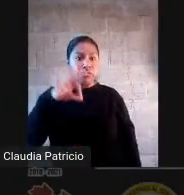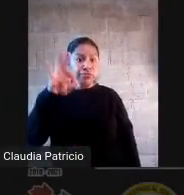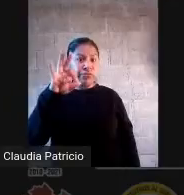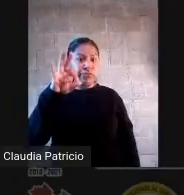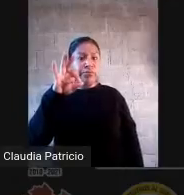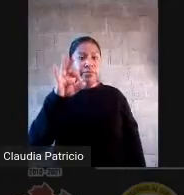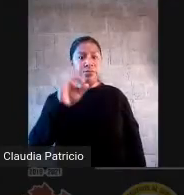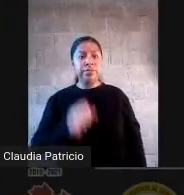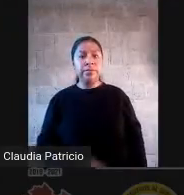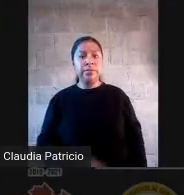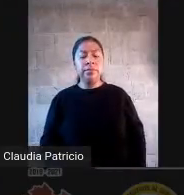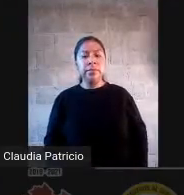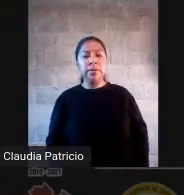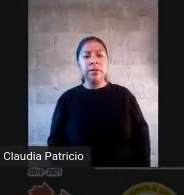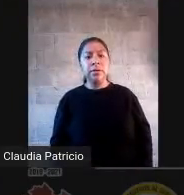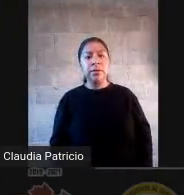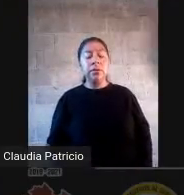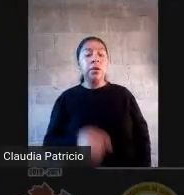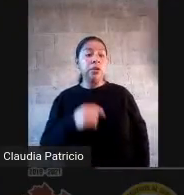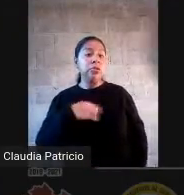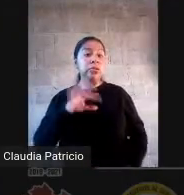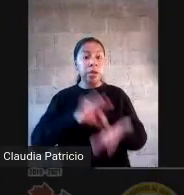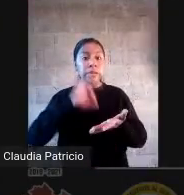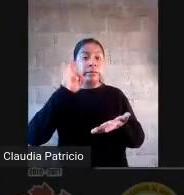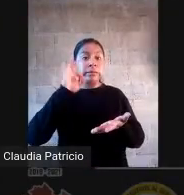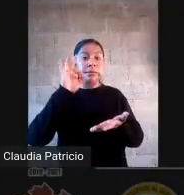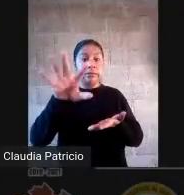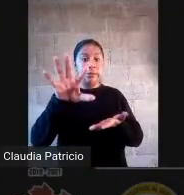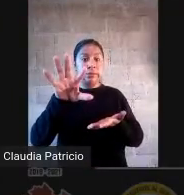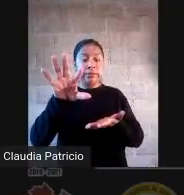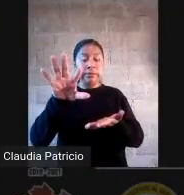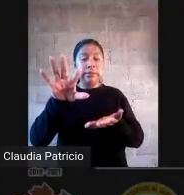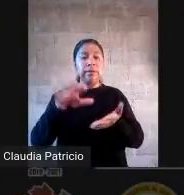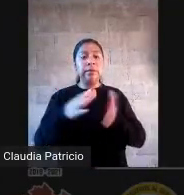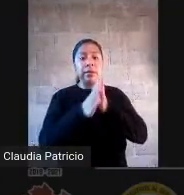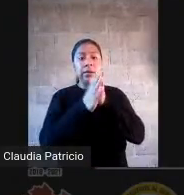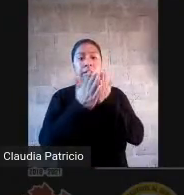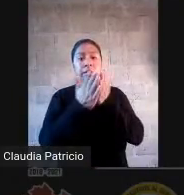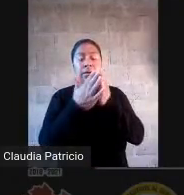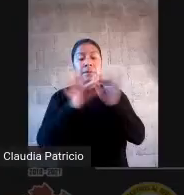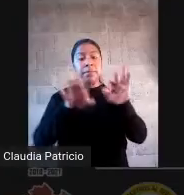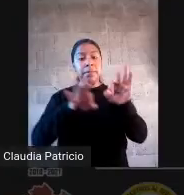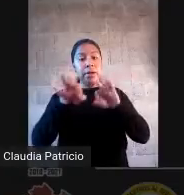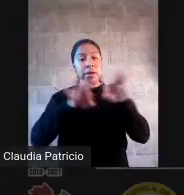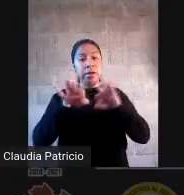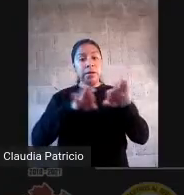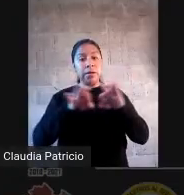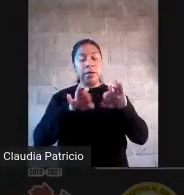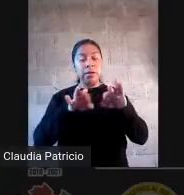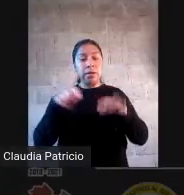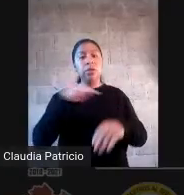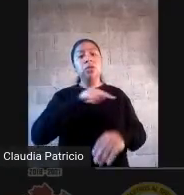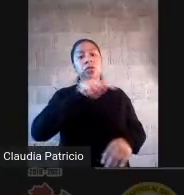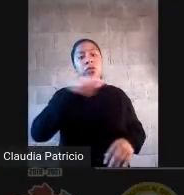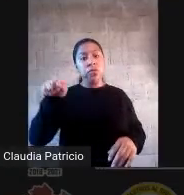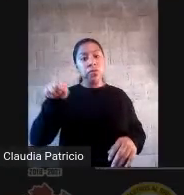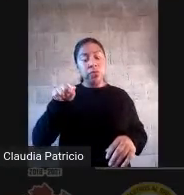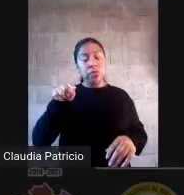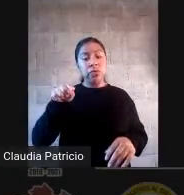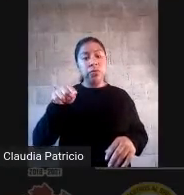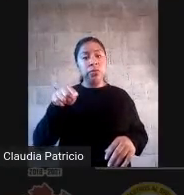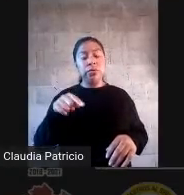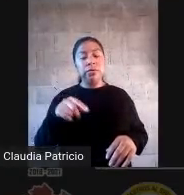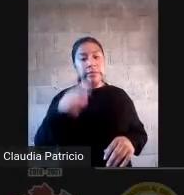carpeta que yo les envié, le llamamos carpeta de trabajo para todos ustedes, chequen en esa carpeta, ahí está su